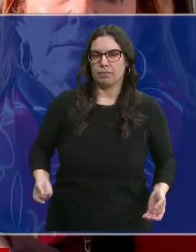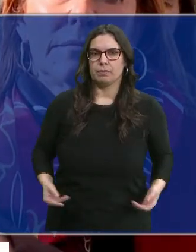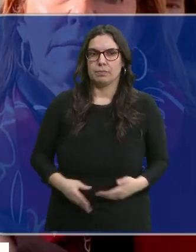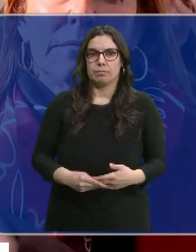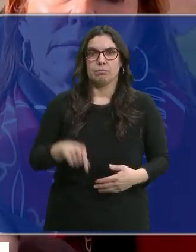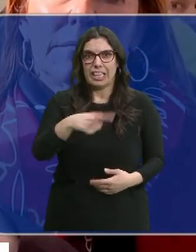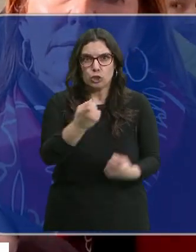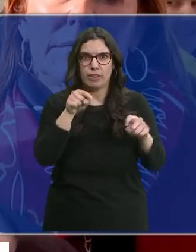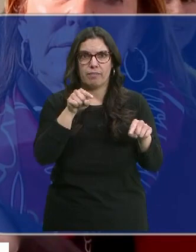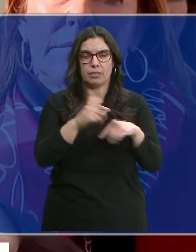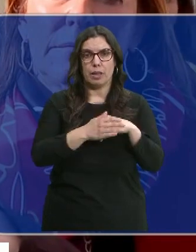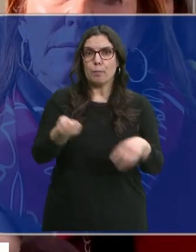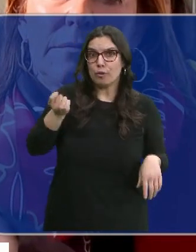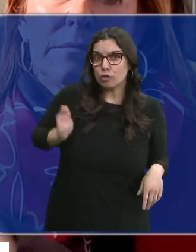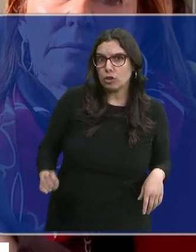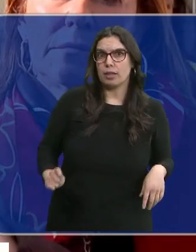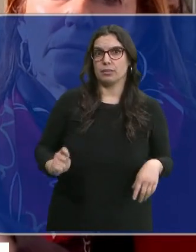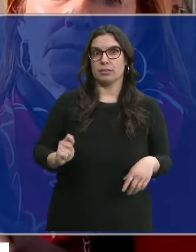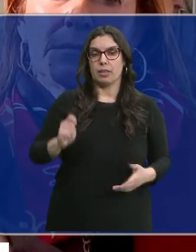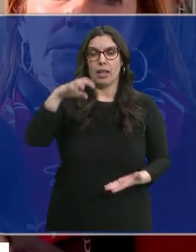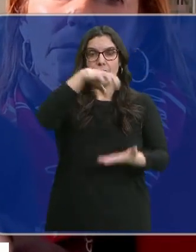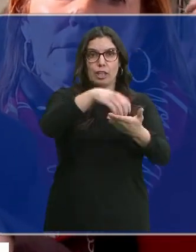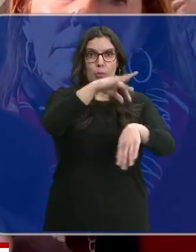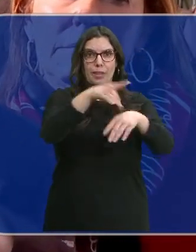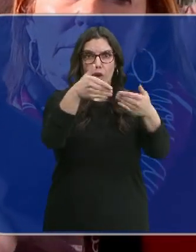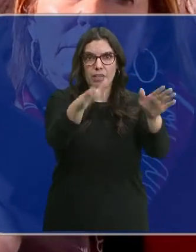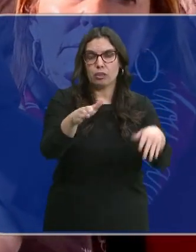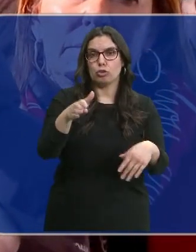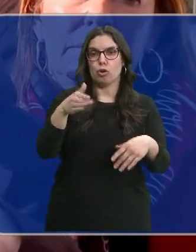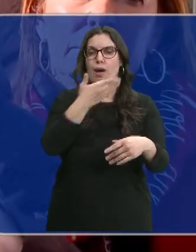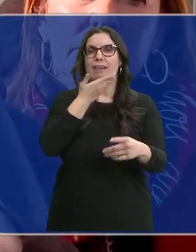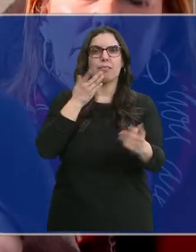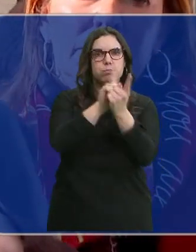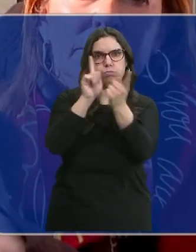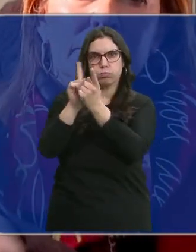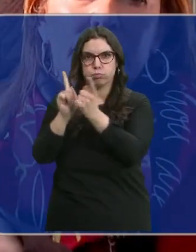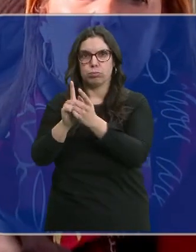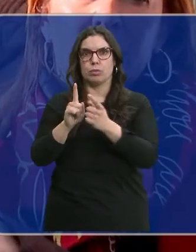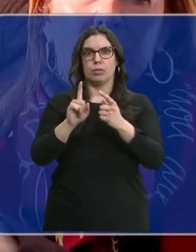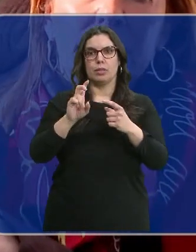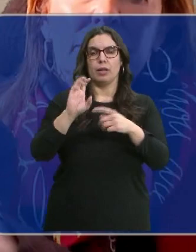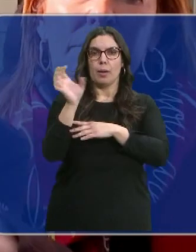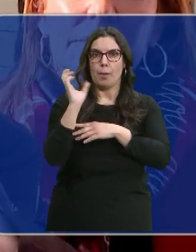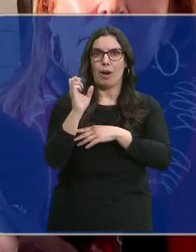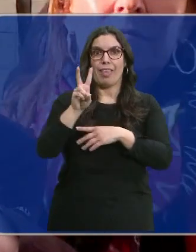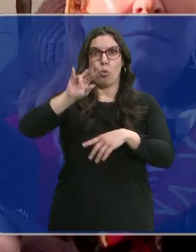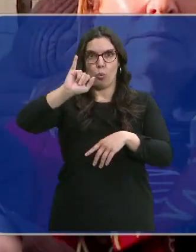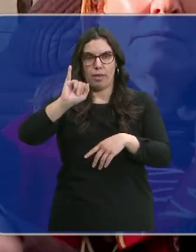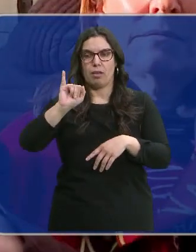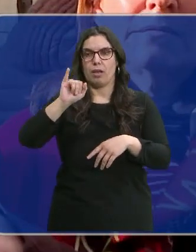Eso es lo que necesitamos. Profesionales, los consultorios médicos abiertos, atención presencial, UV móvil en la comarca de Vitigudino